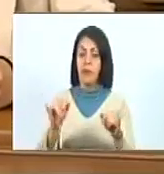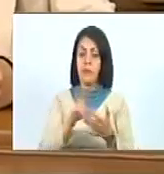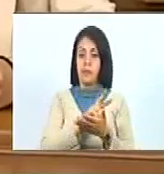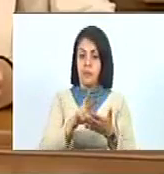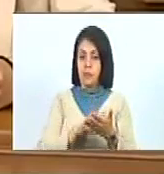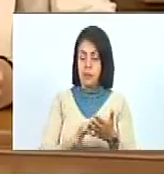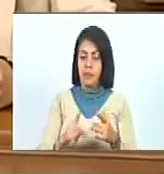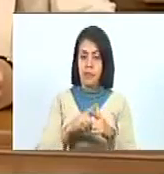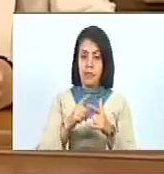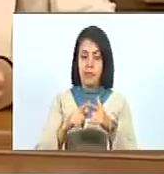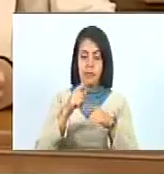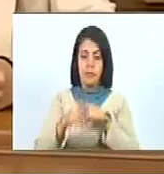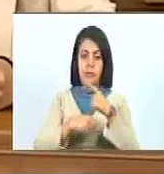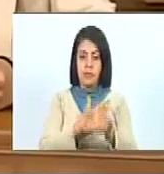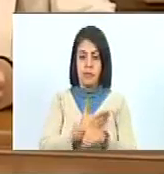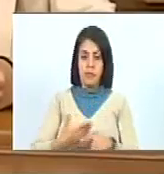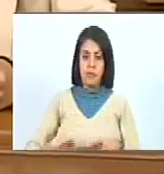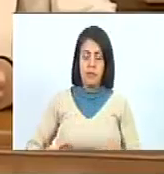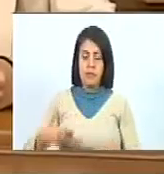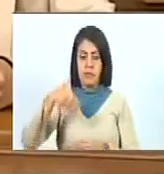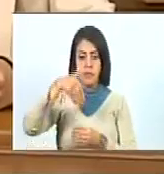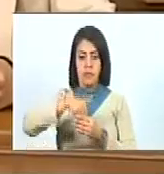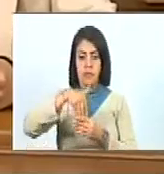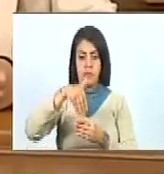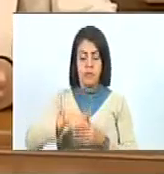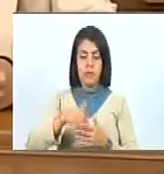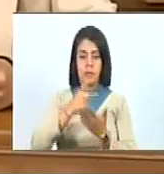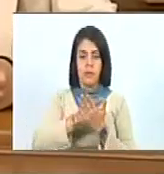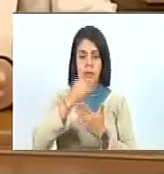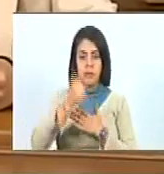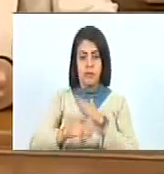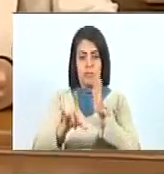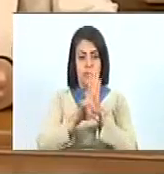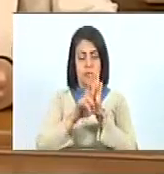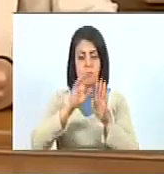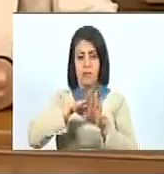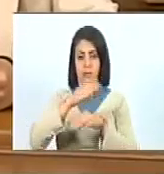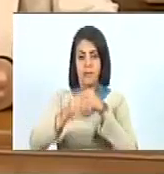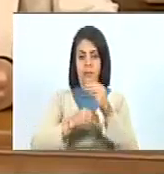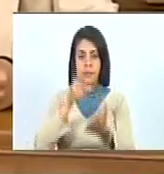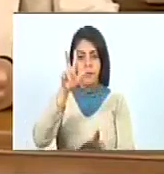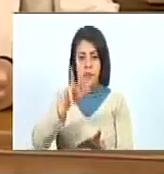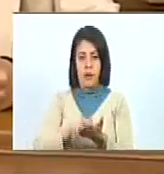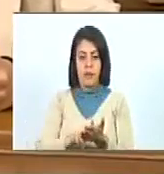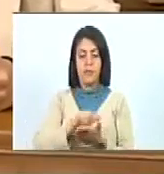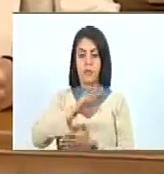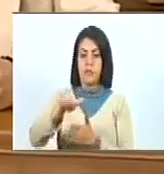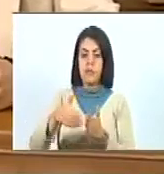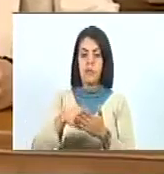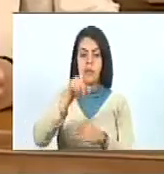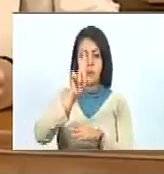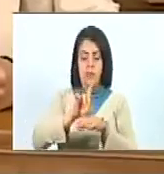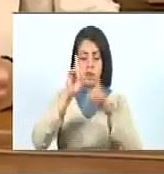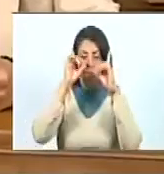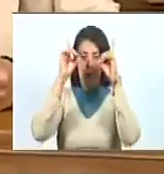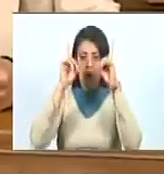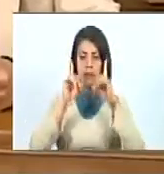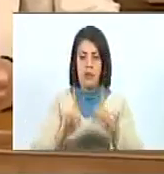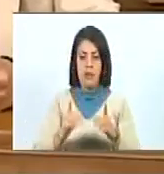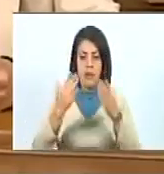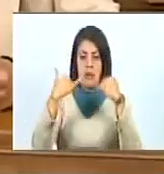el articulado, el presidente sometió a votación el proyecto de ley, resultando aprobado por unanimidad.